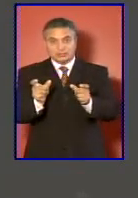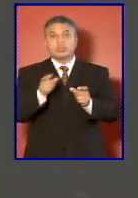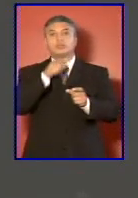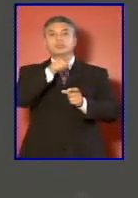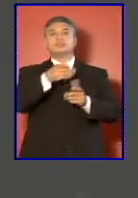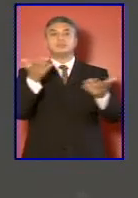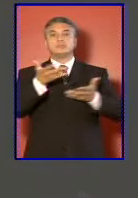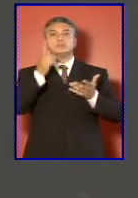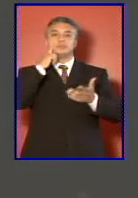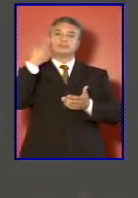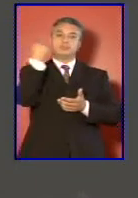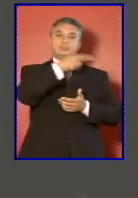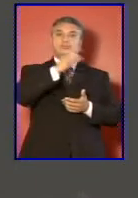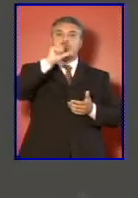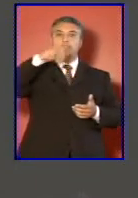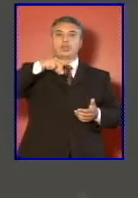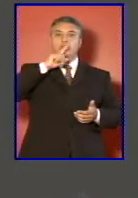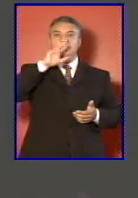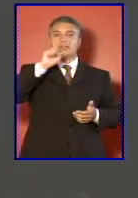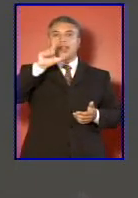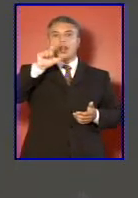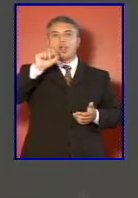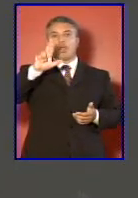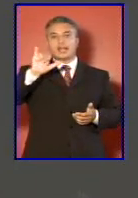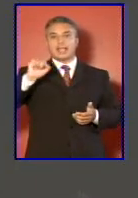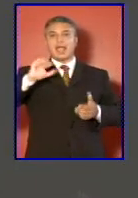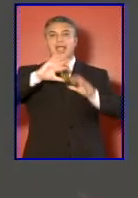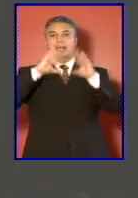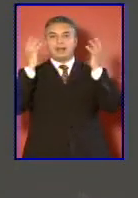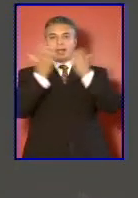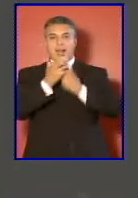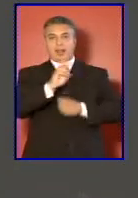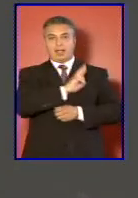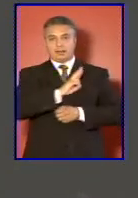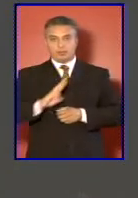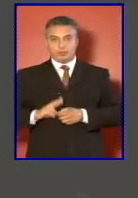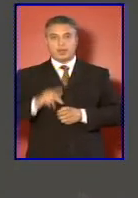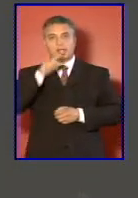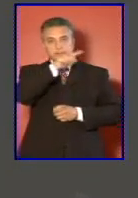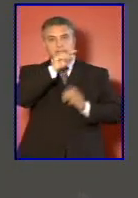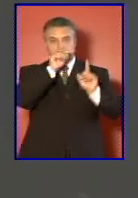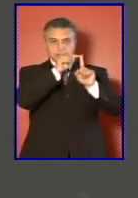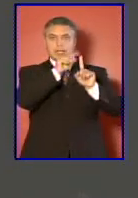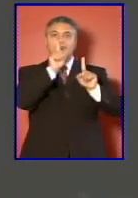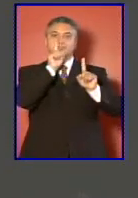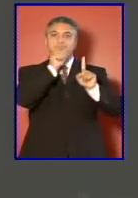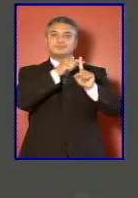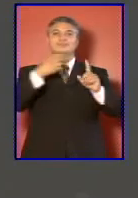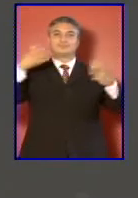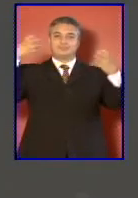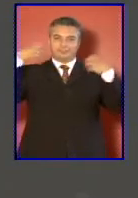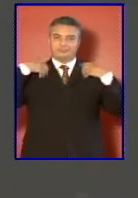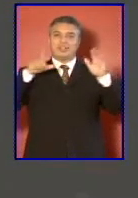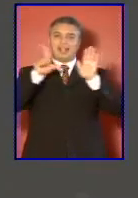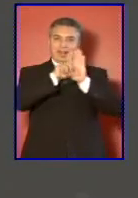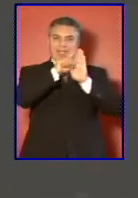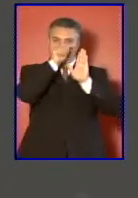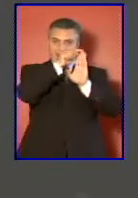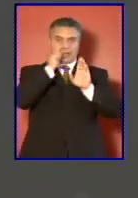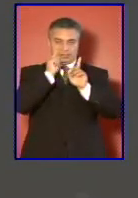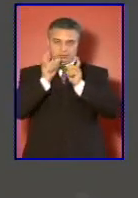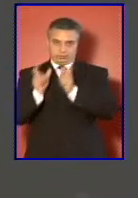corresponde de la Contraloría General de la República que es el ente señalado expresamente por la ley al respecto